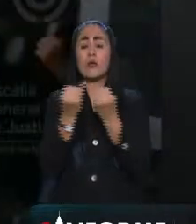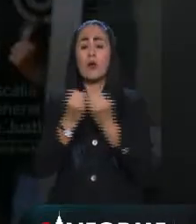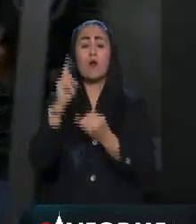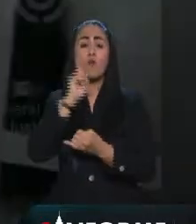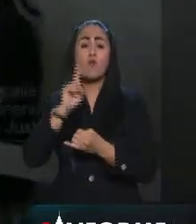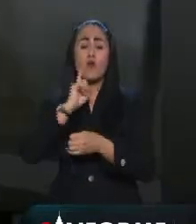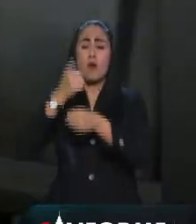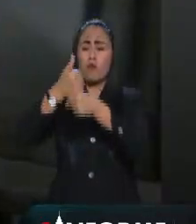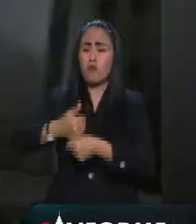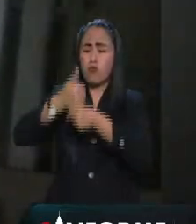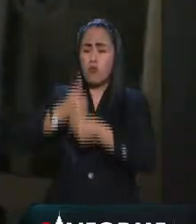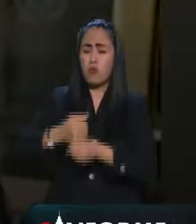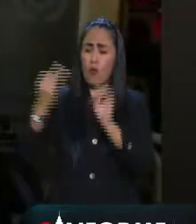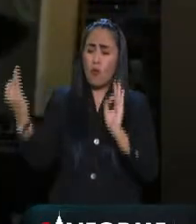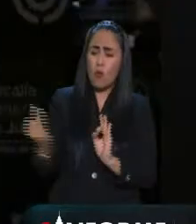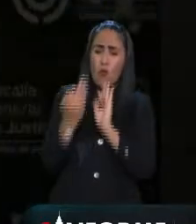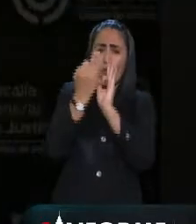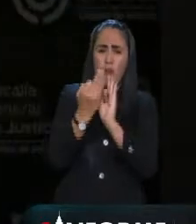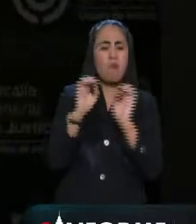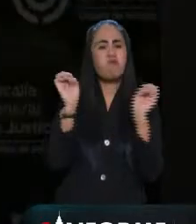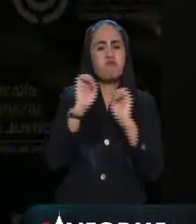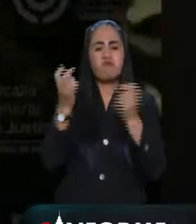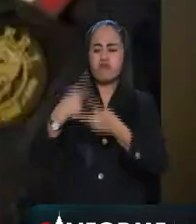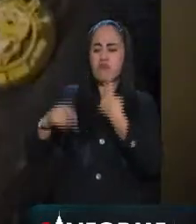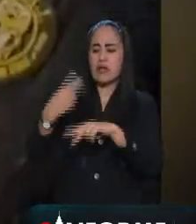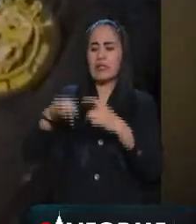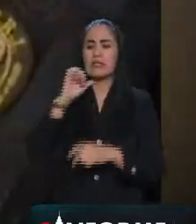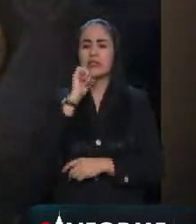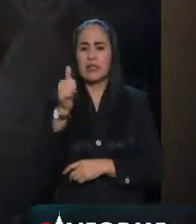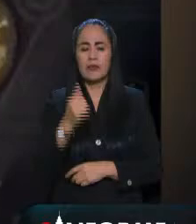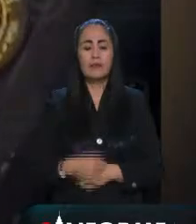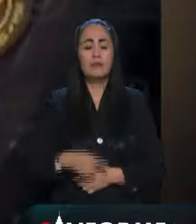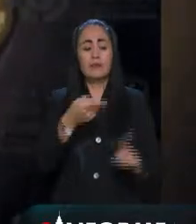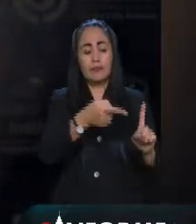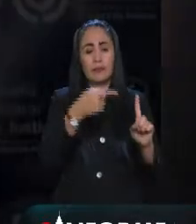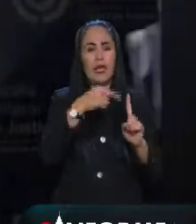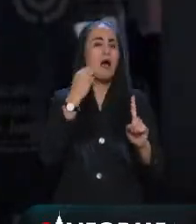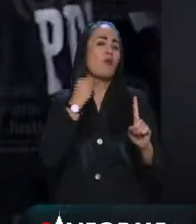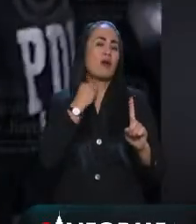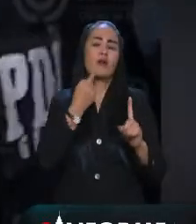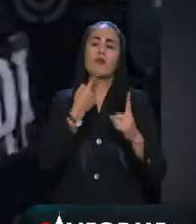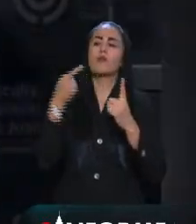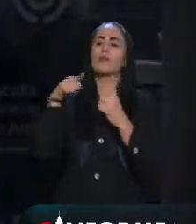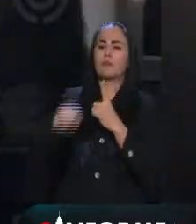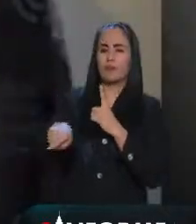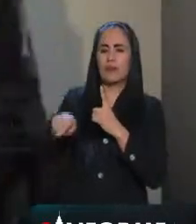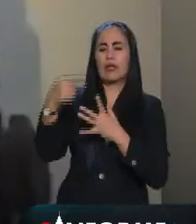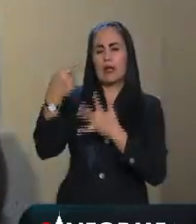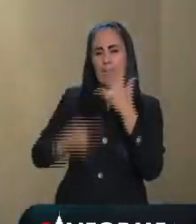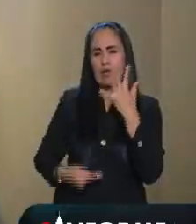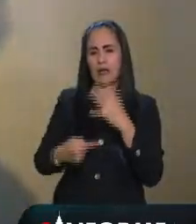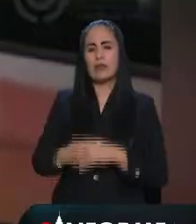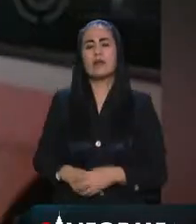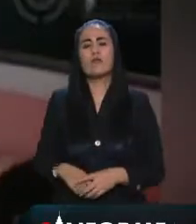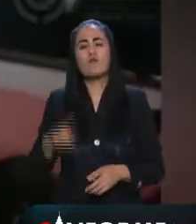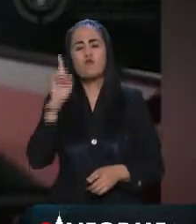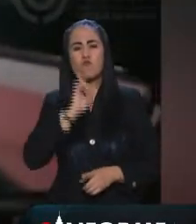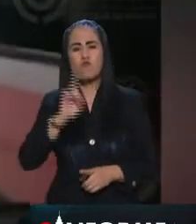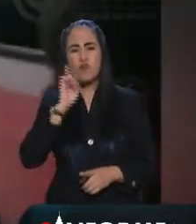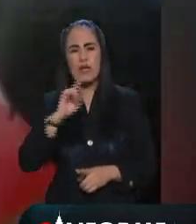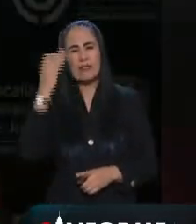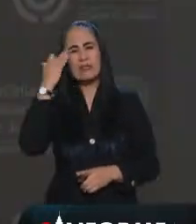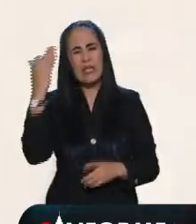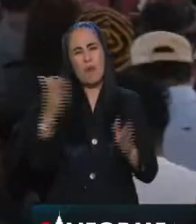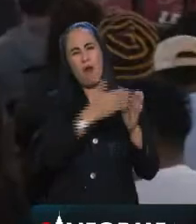presentaron a la audiencia y acusó que se trató de un acto dilatorio de la defensa de las denunciantes para alargar el